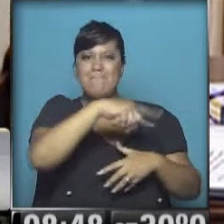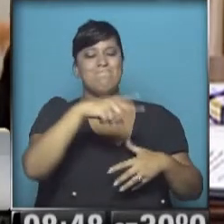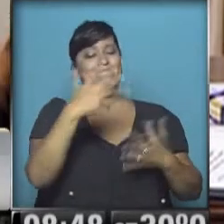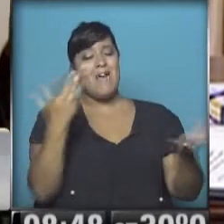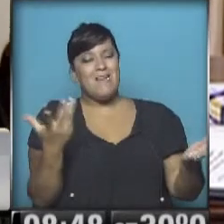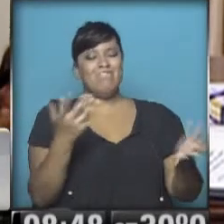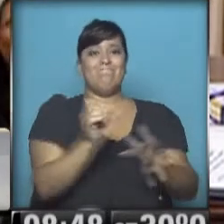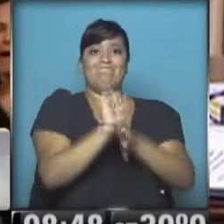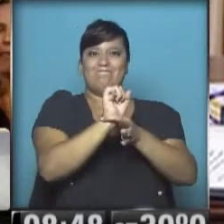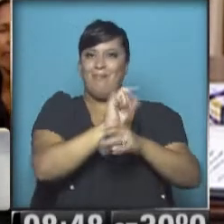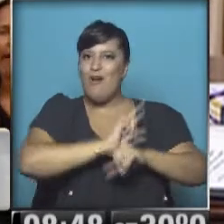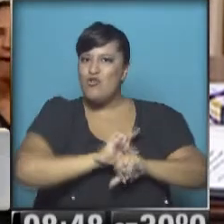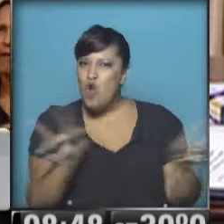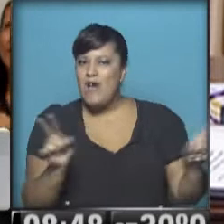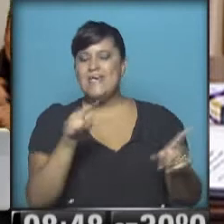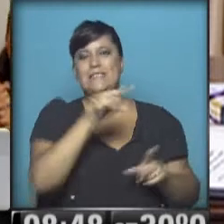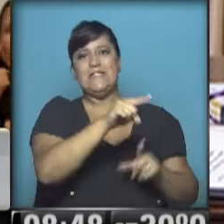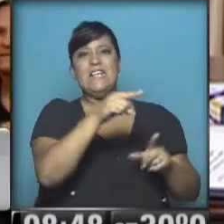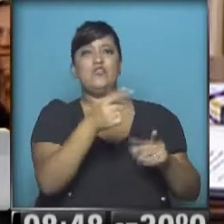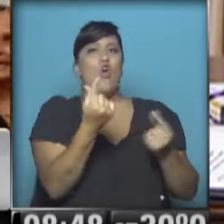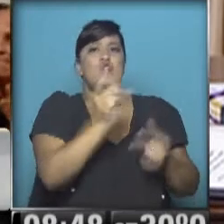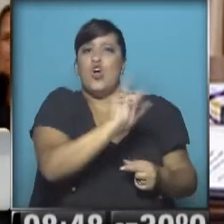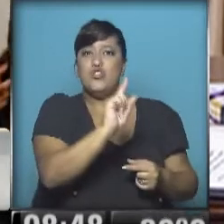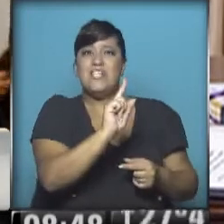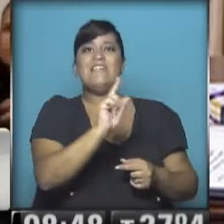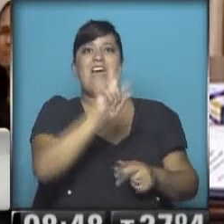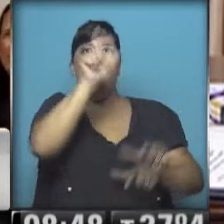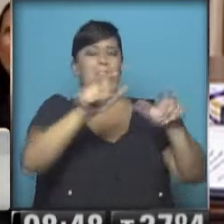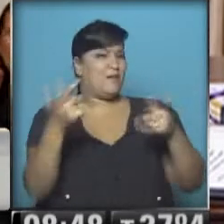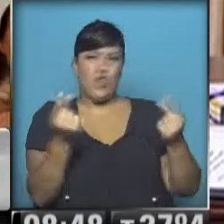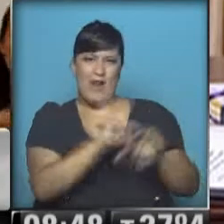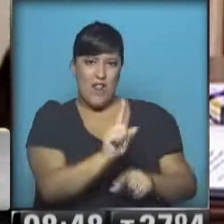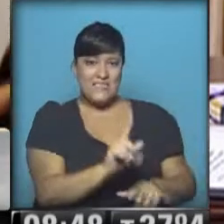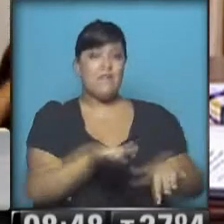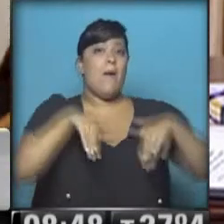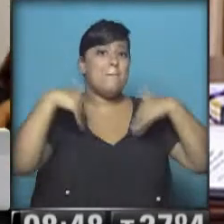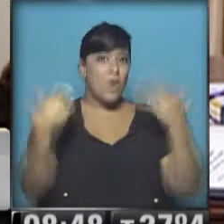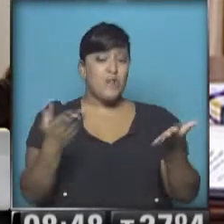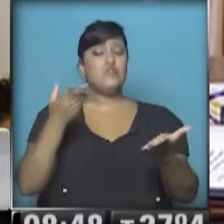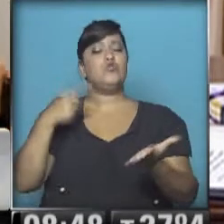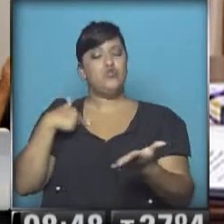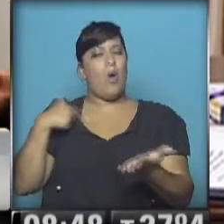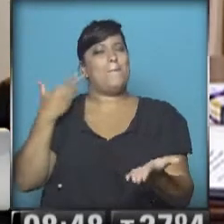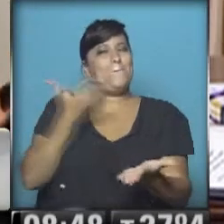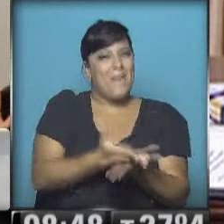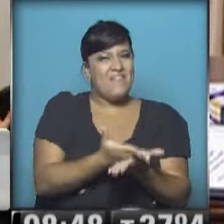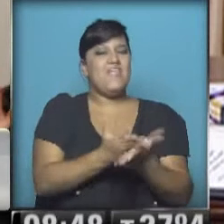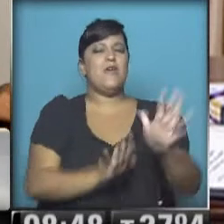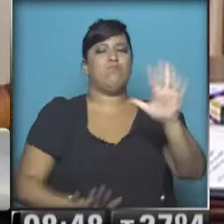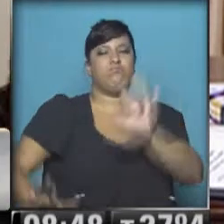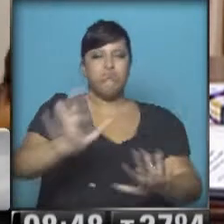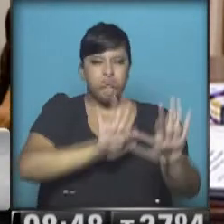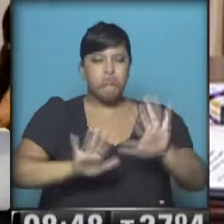inteligencia, que evidentemente no ha servido a los intereses nacionales. Por eso les pedí la elaboración de un